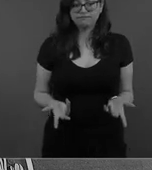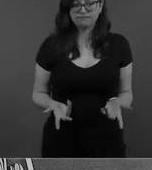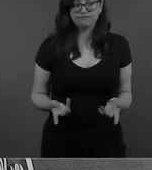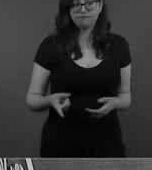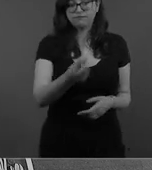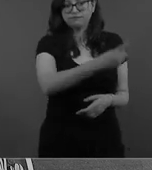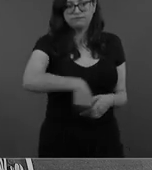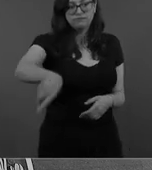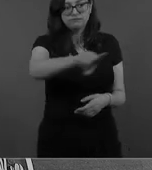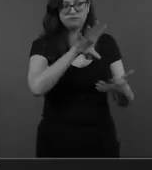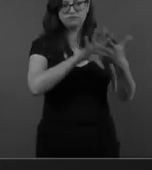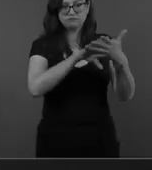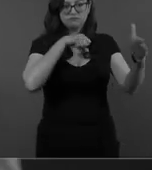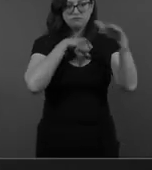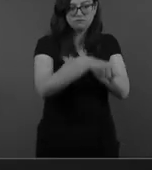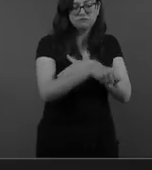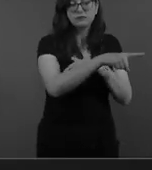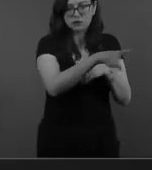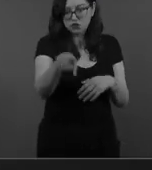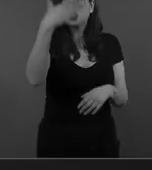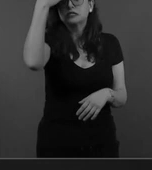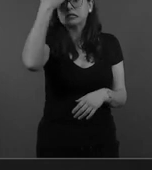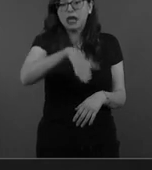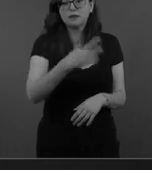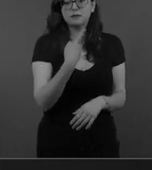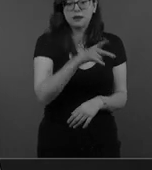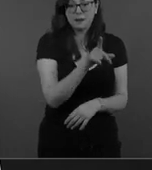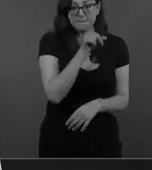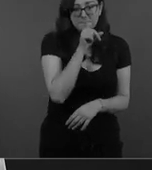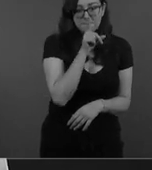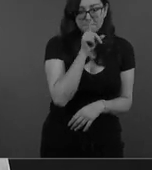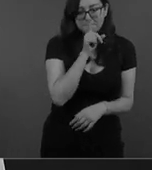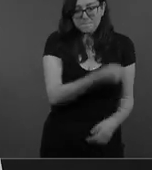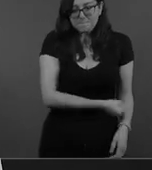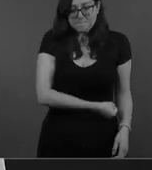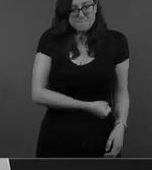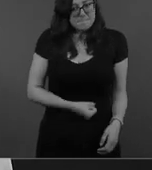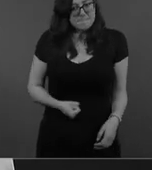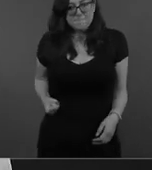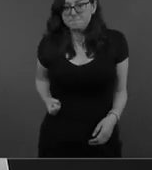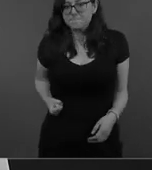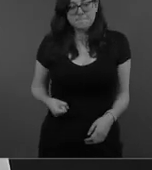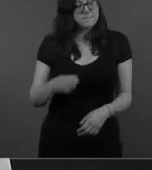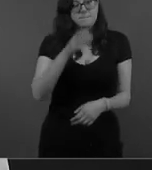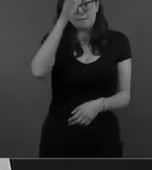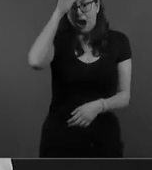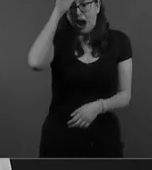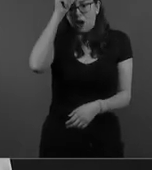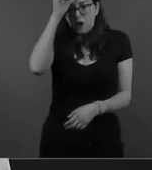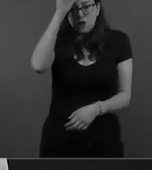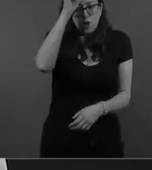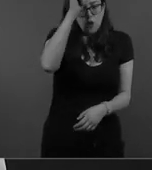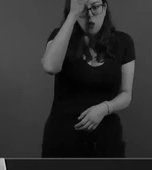pacto de silencio que queremos romper, lo que queremos es encontrar a los jóvenes, la ubicación de los jóvenes. Y